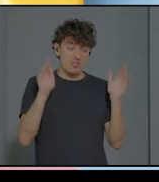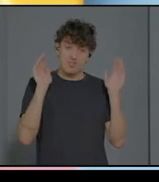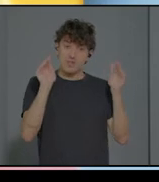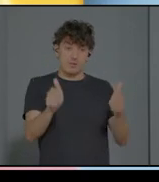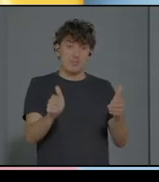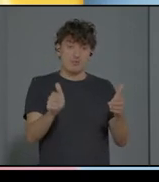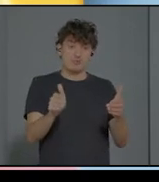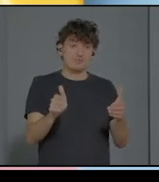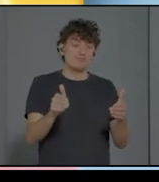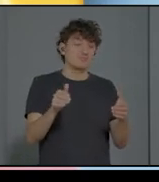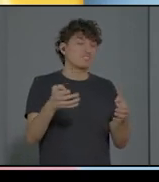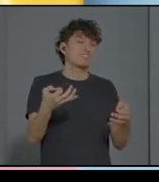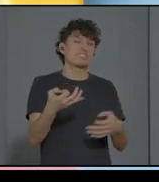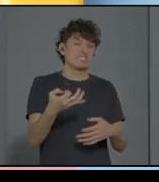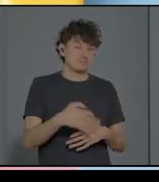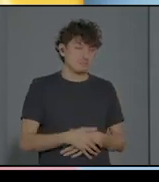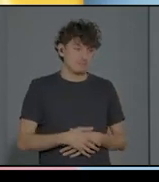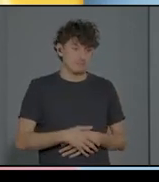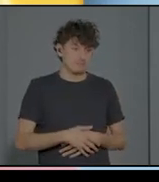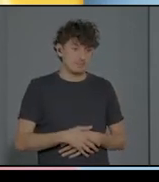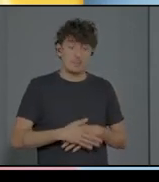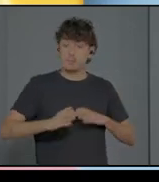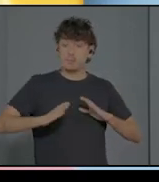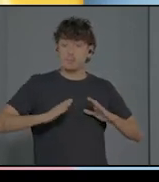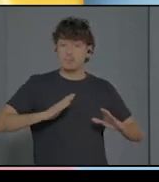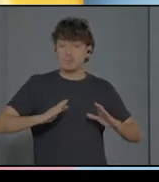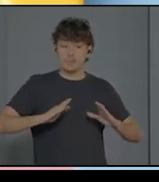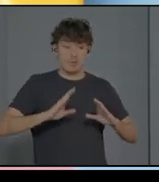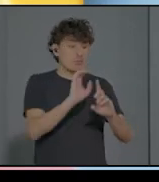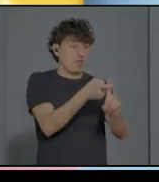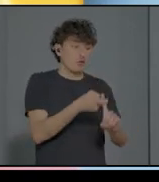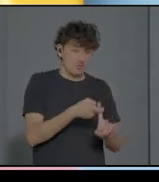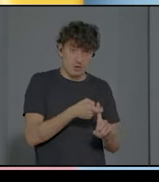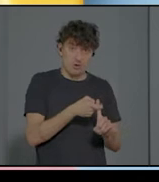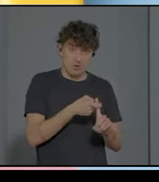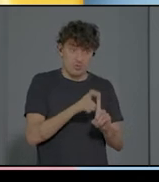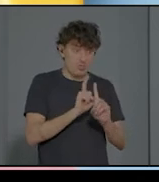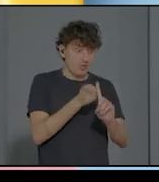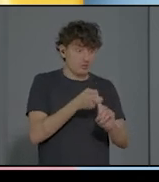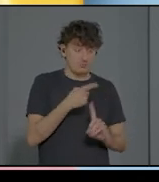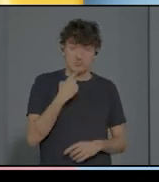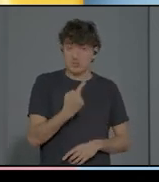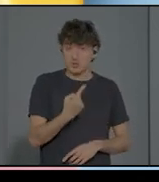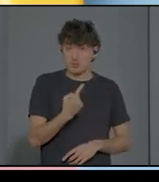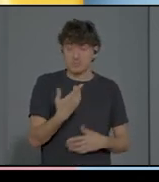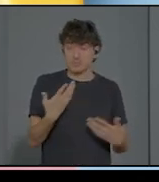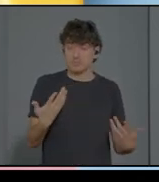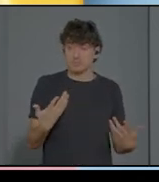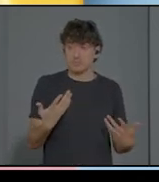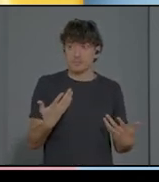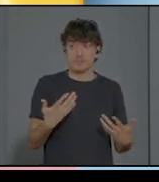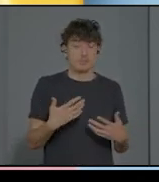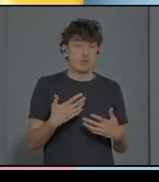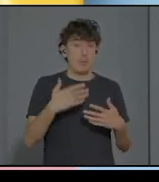marcha en el momento en que hago el diagnóstico. En el momento en que le digo a un progenitor, tu hijo tiene